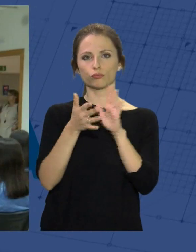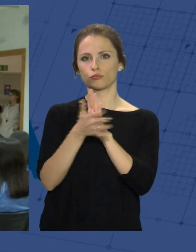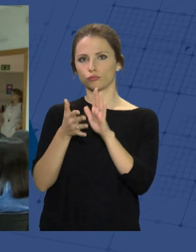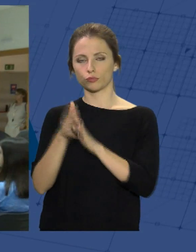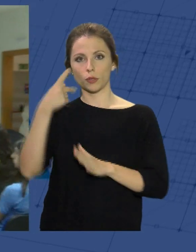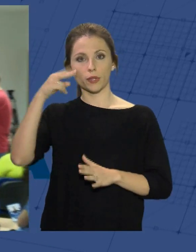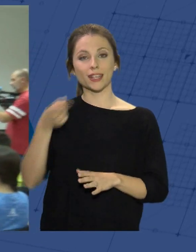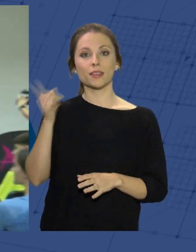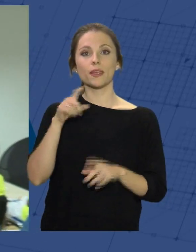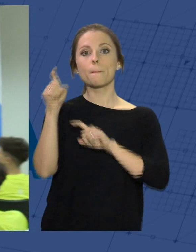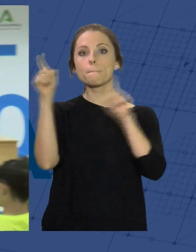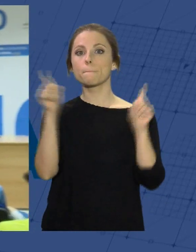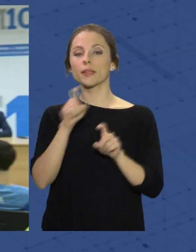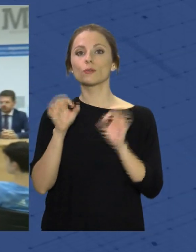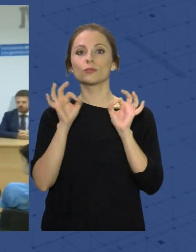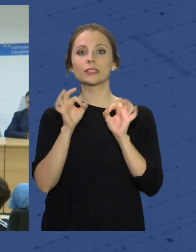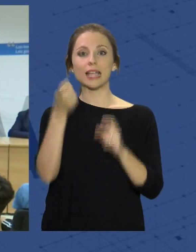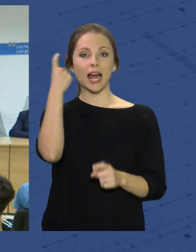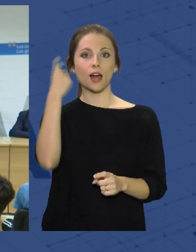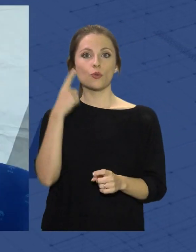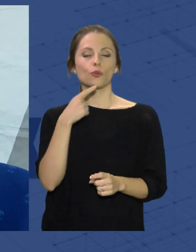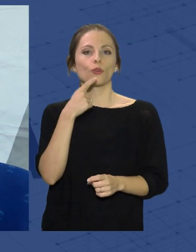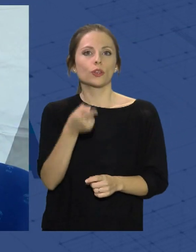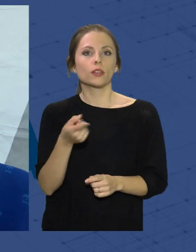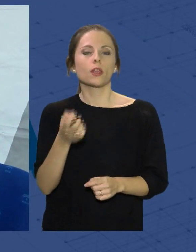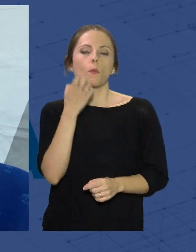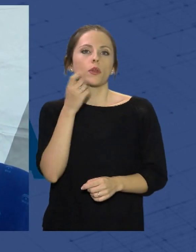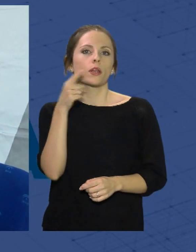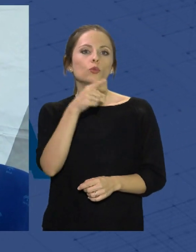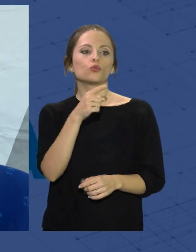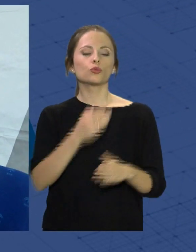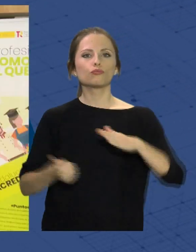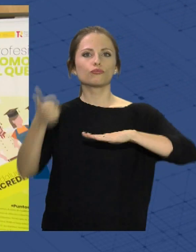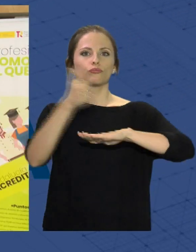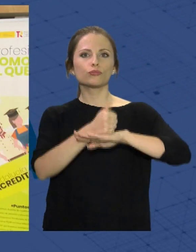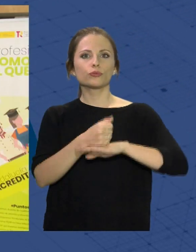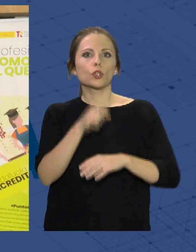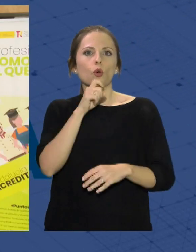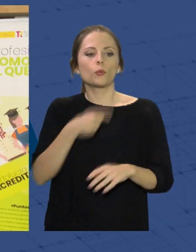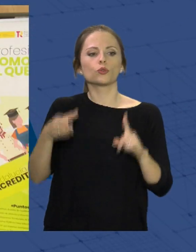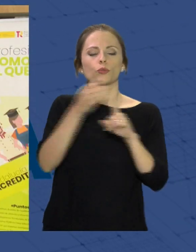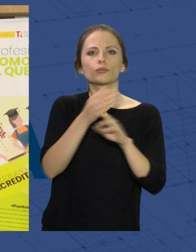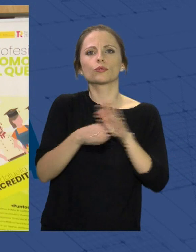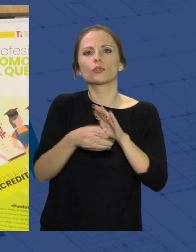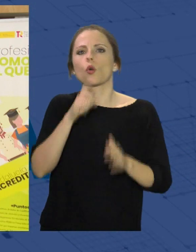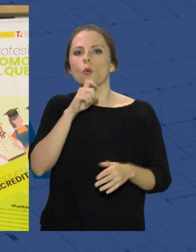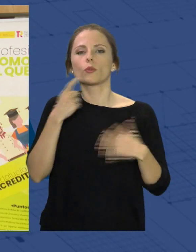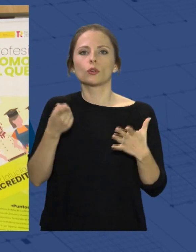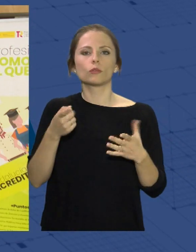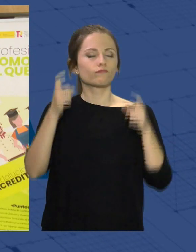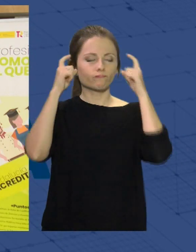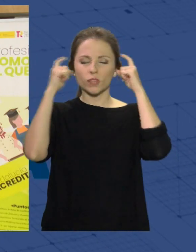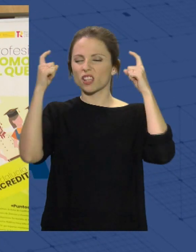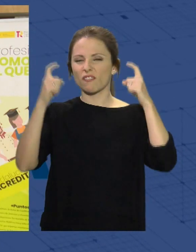las preguntas de los chicos, como por ejemplo, cómo se consigue llegar y mantenerse en la cima. Mucho esfuerzo, mucho sacrificio y